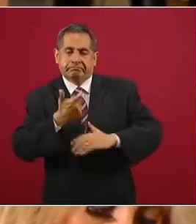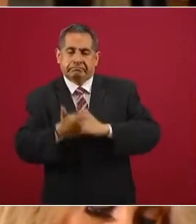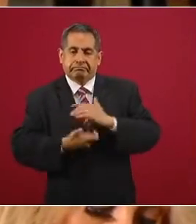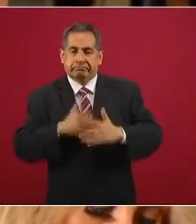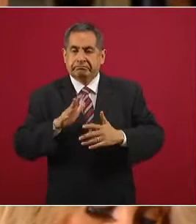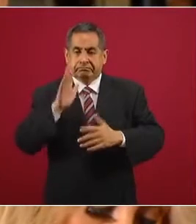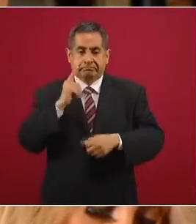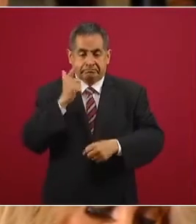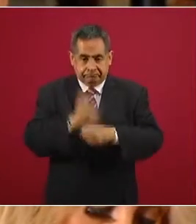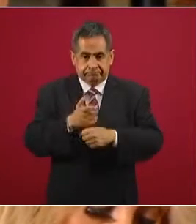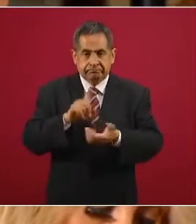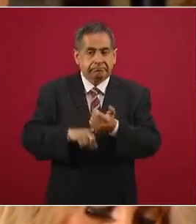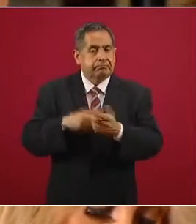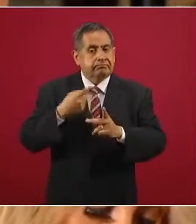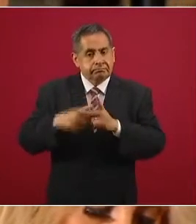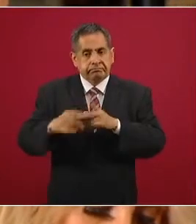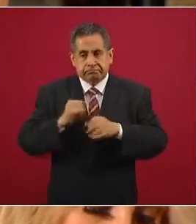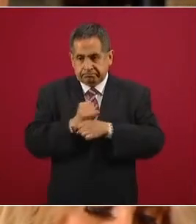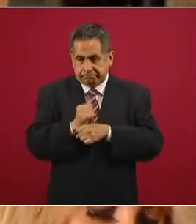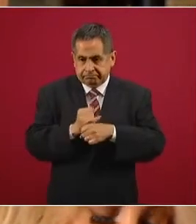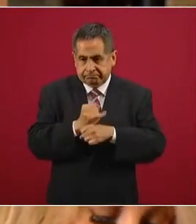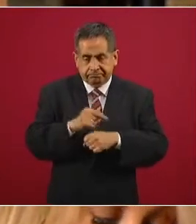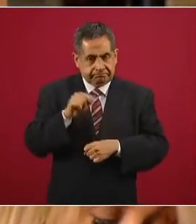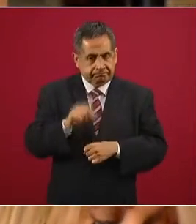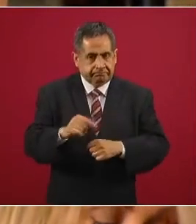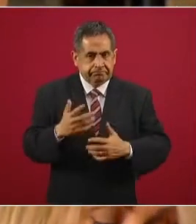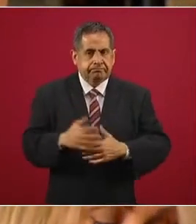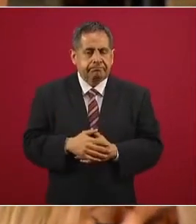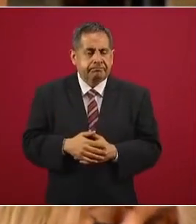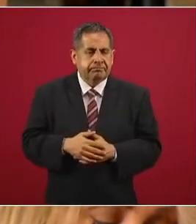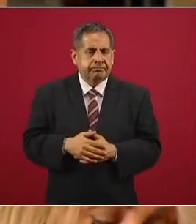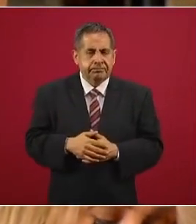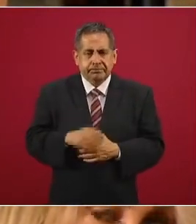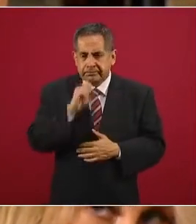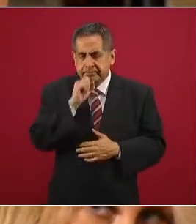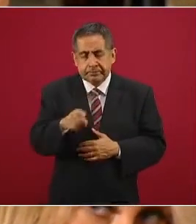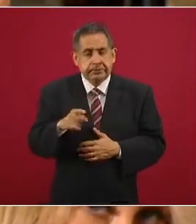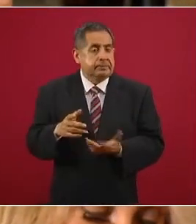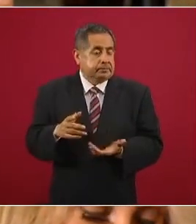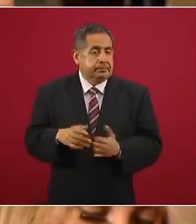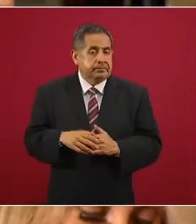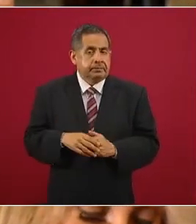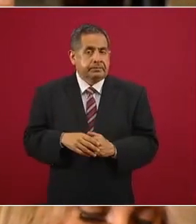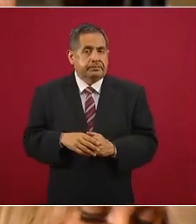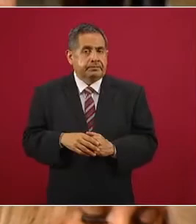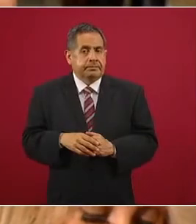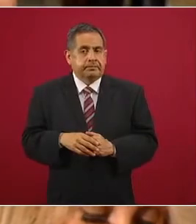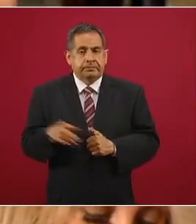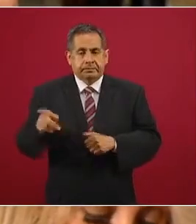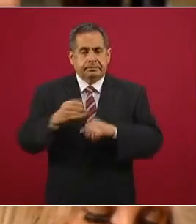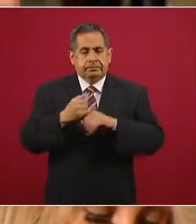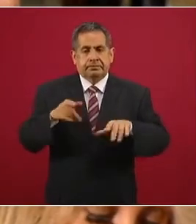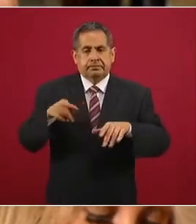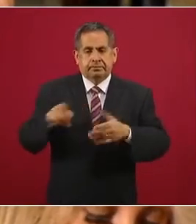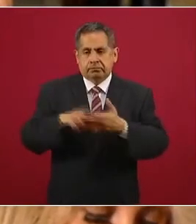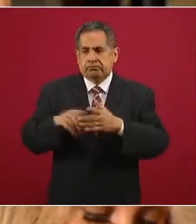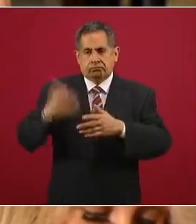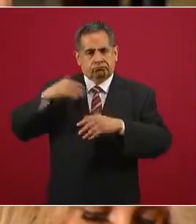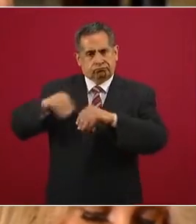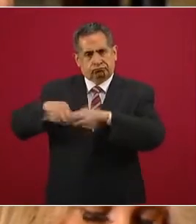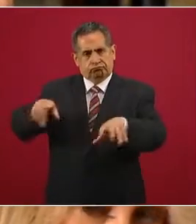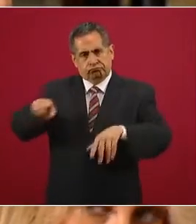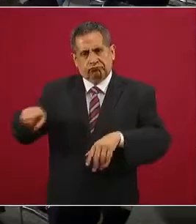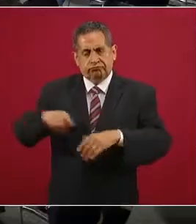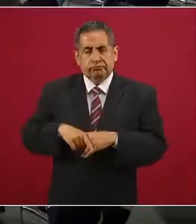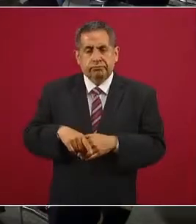ser, hay una investigación y de acuerdo también a información ya publicada,